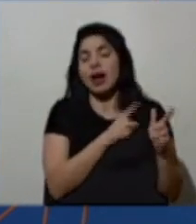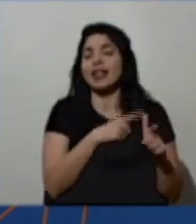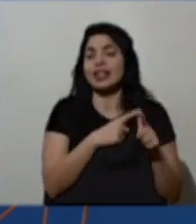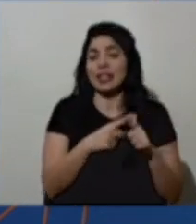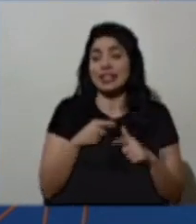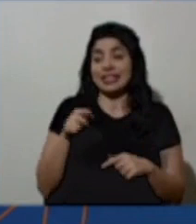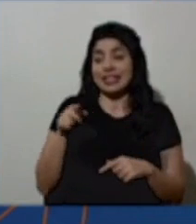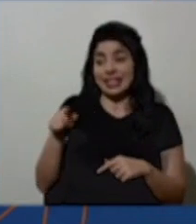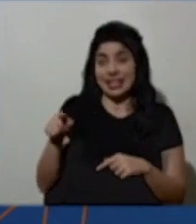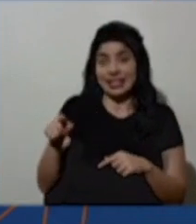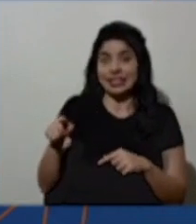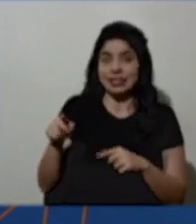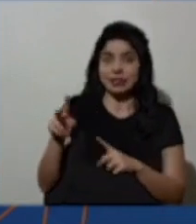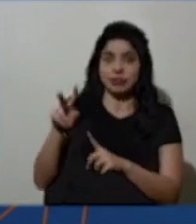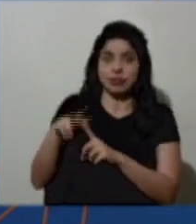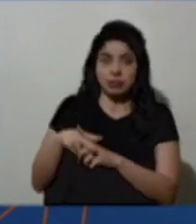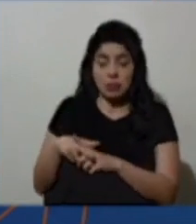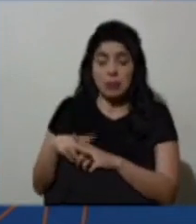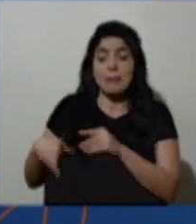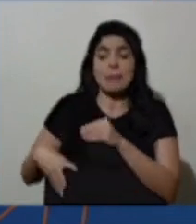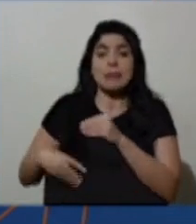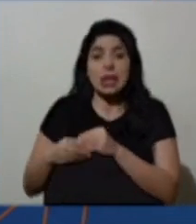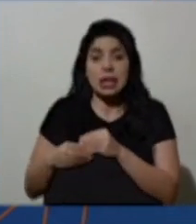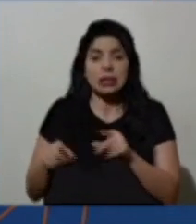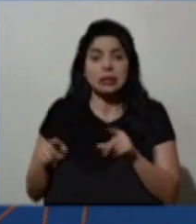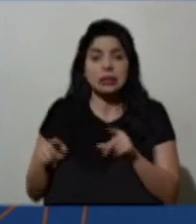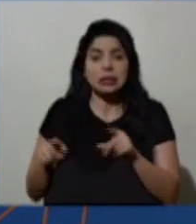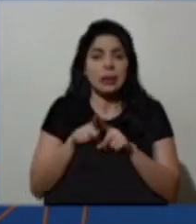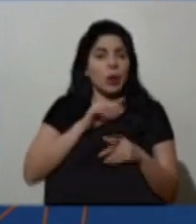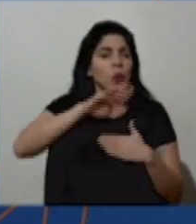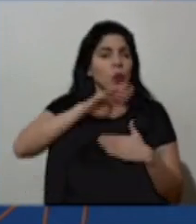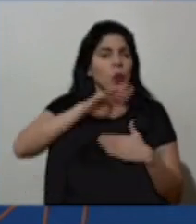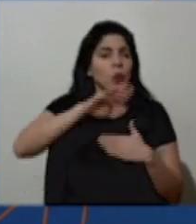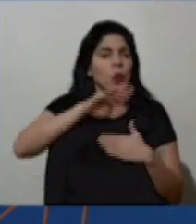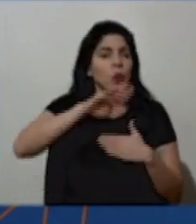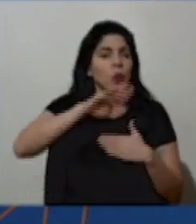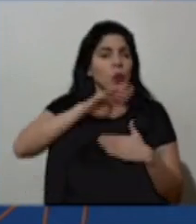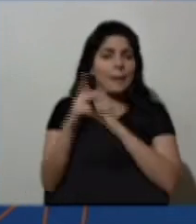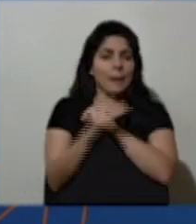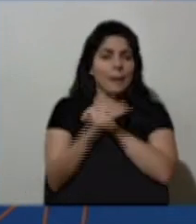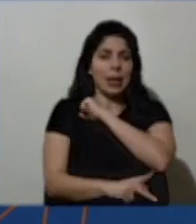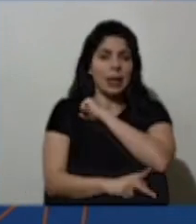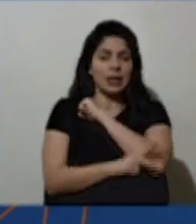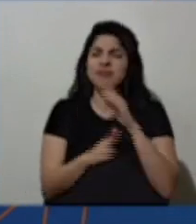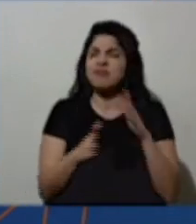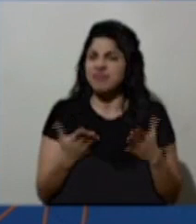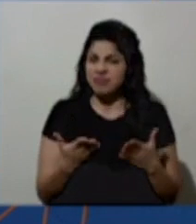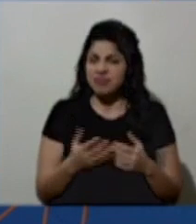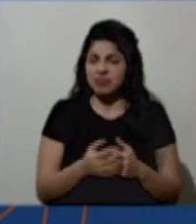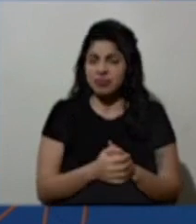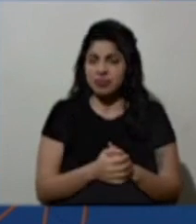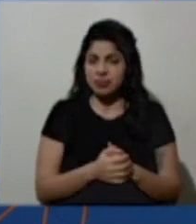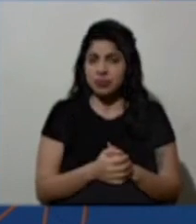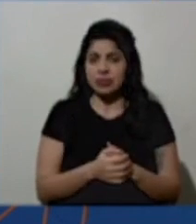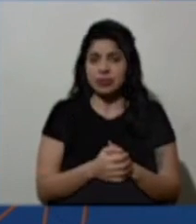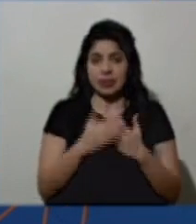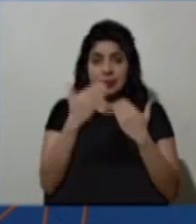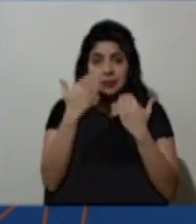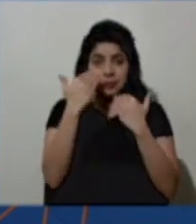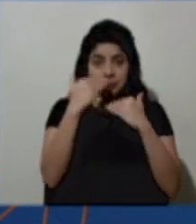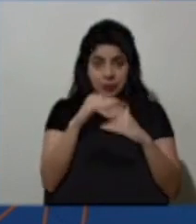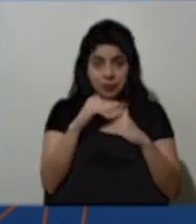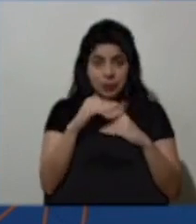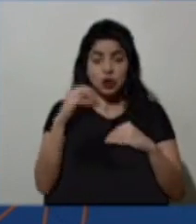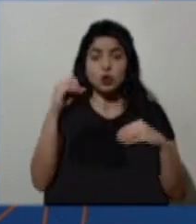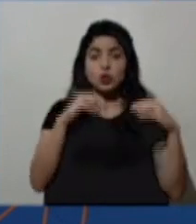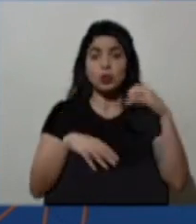se mantienen para todo el país la restricción de